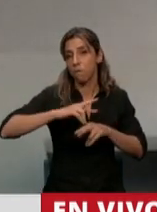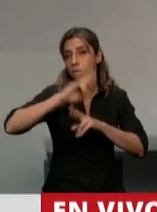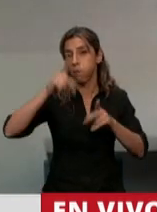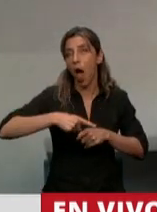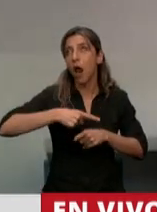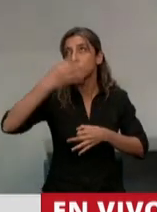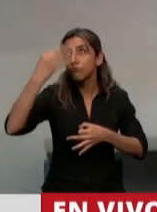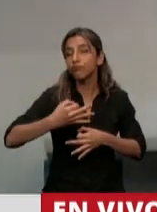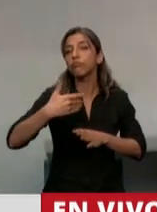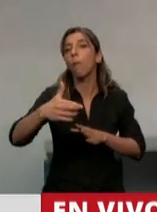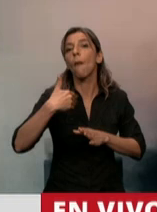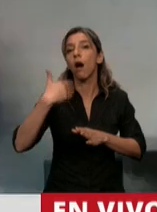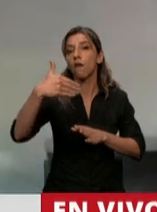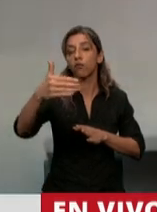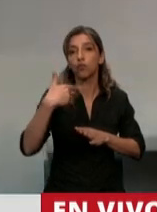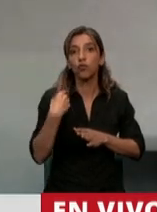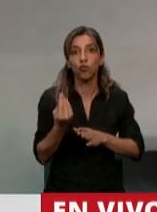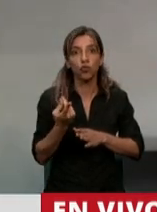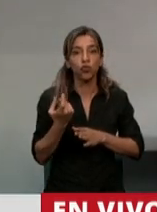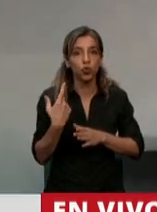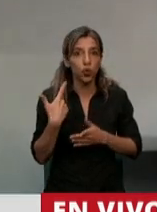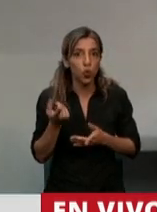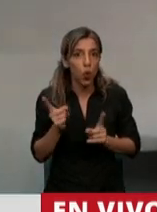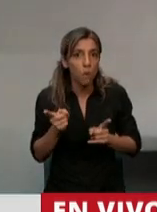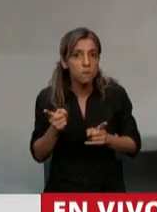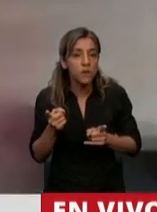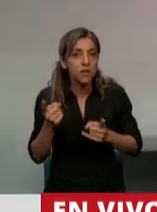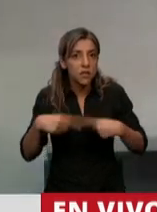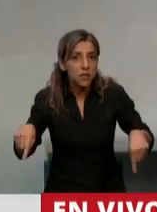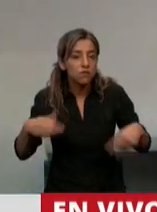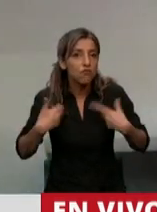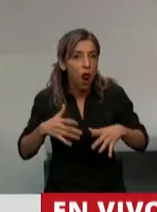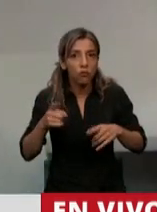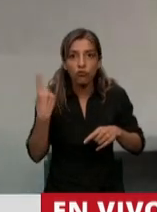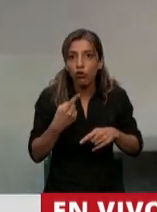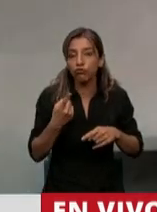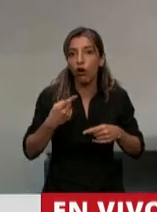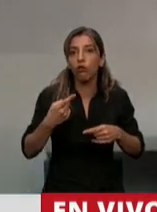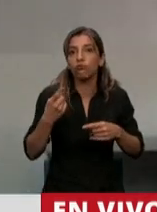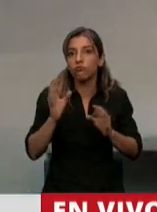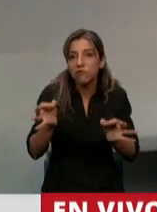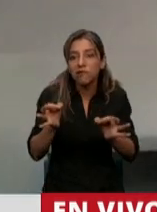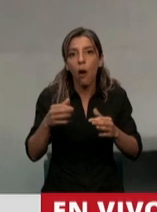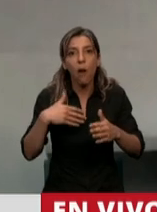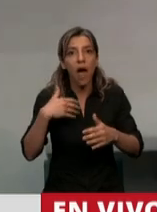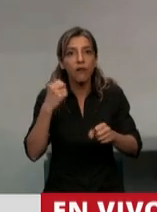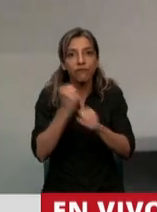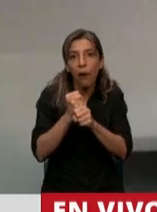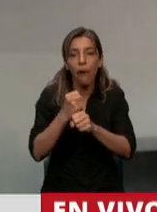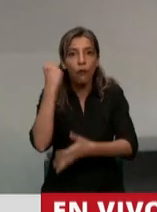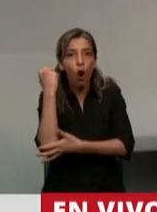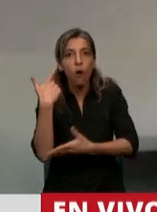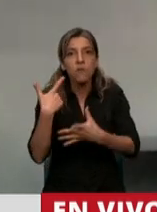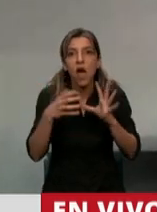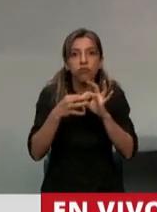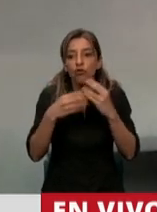explotar esos recursos, tendremos, repito lo que decía el diputado Selva, un recurso que seguramente superará